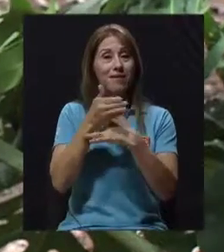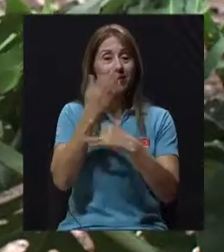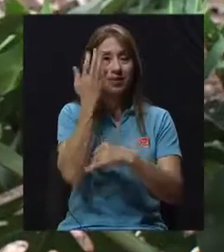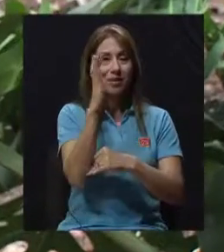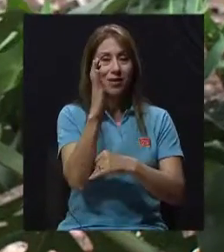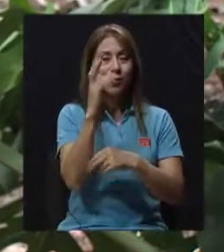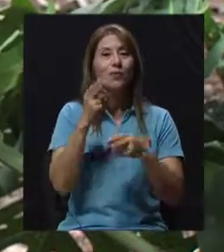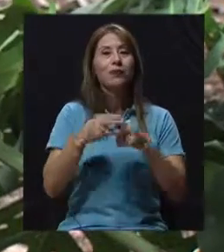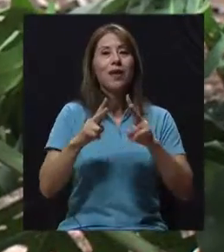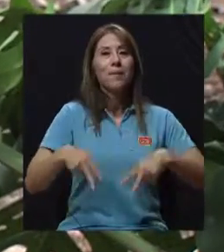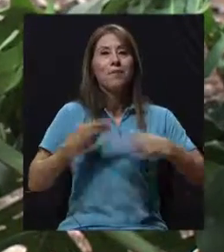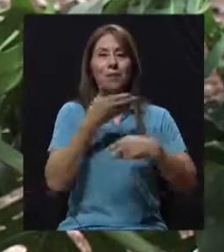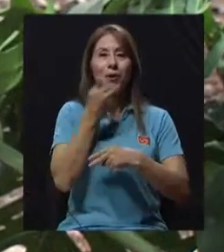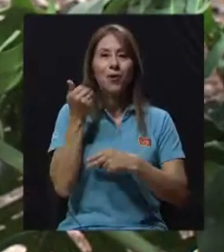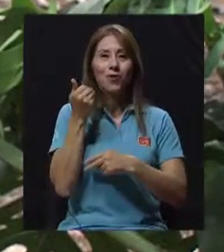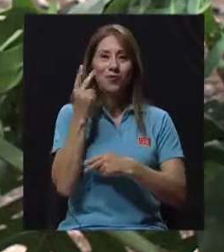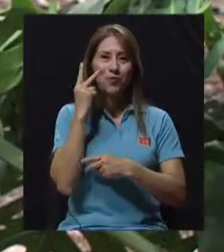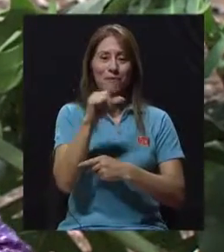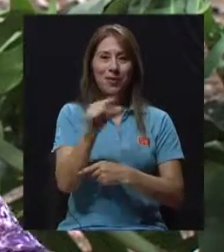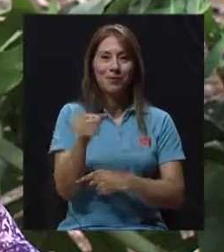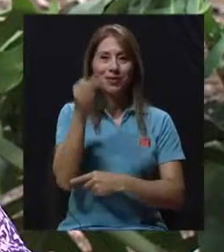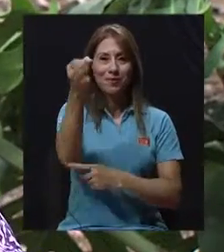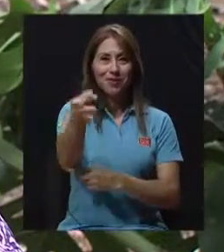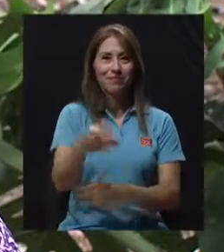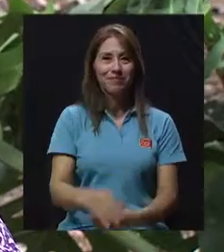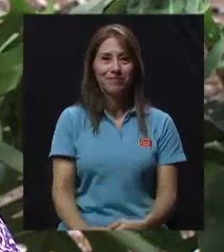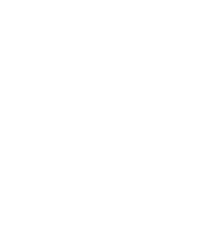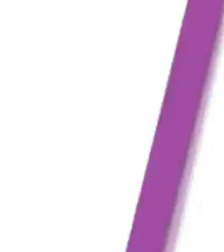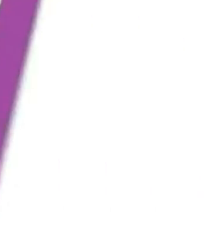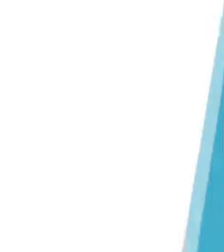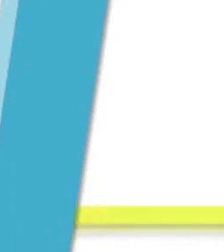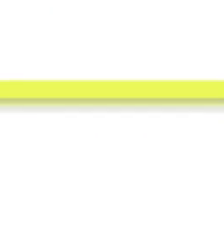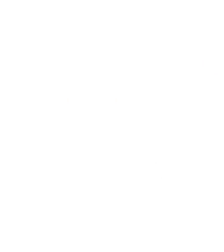Vivir Mejor, así nos puede buscar y nos vemos la próxima semana.